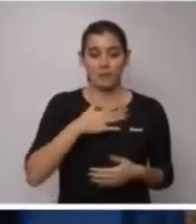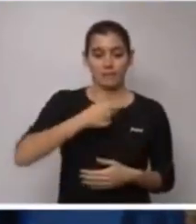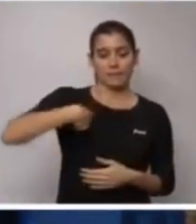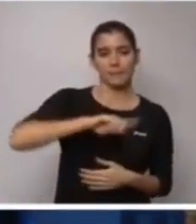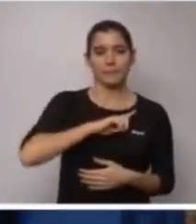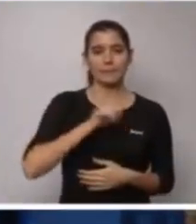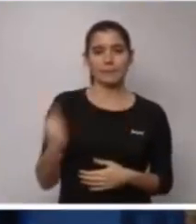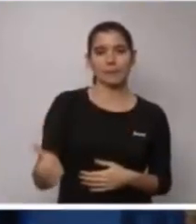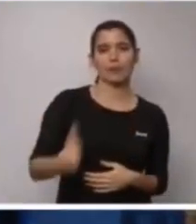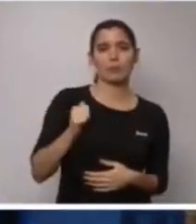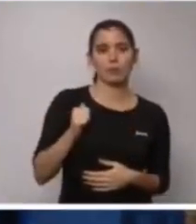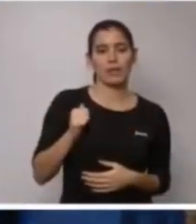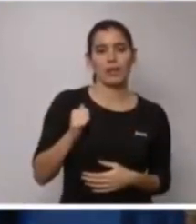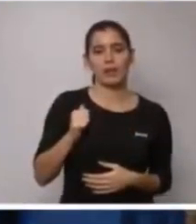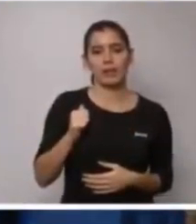la oportunidad,